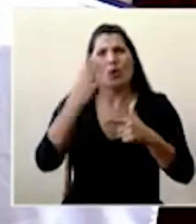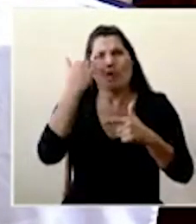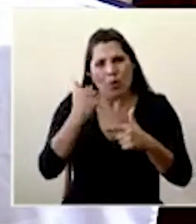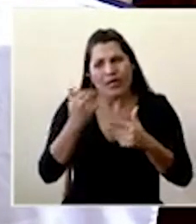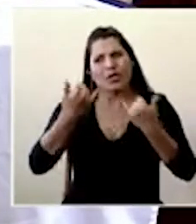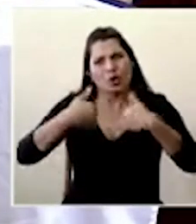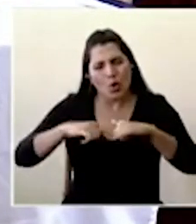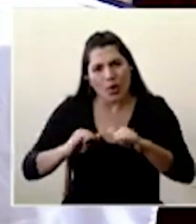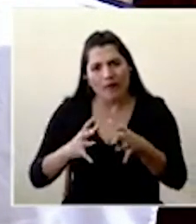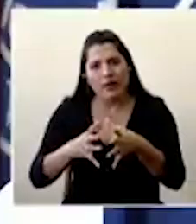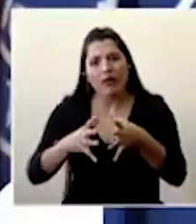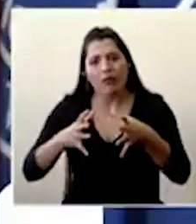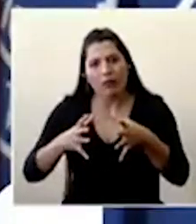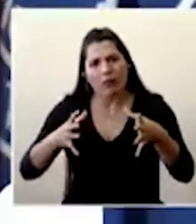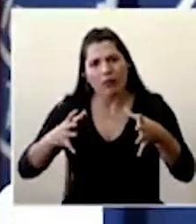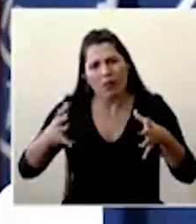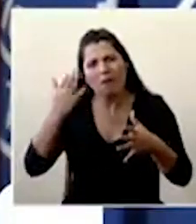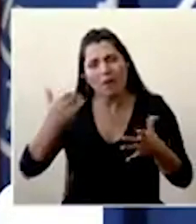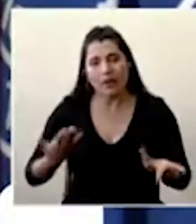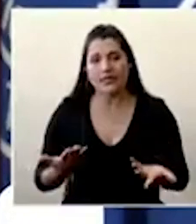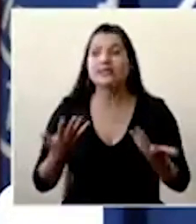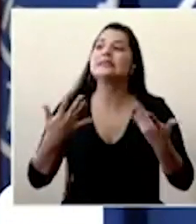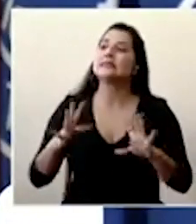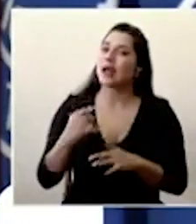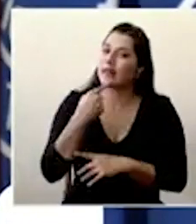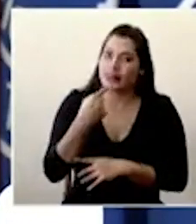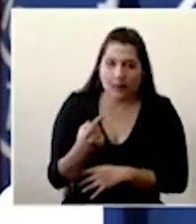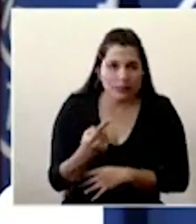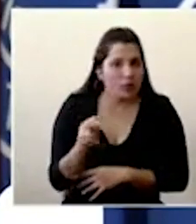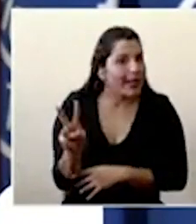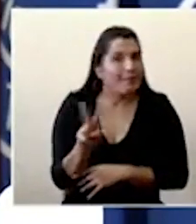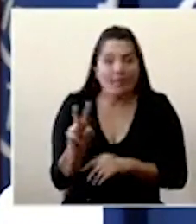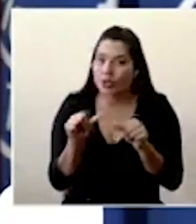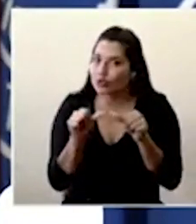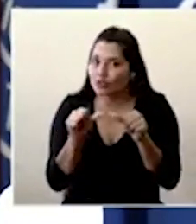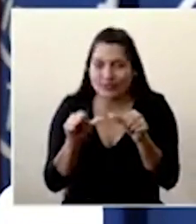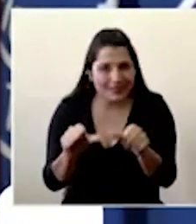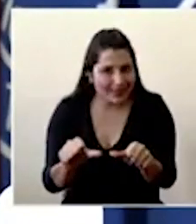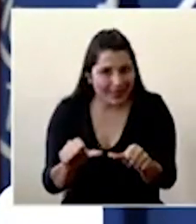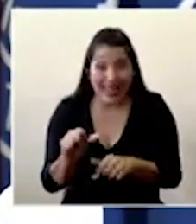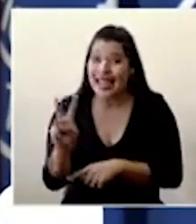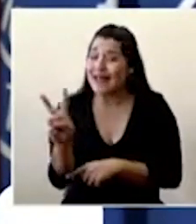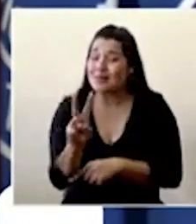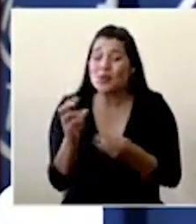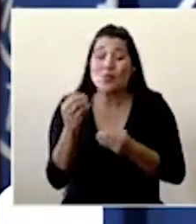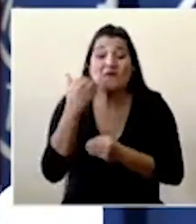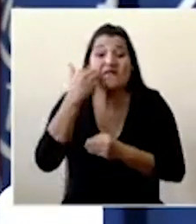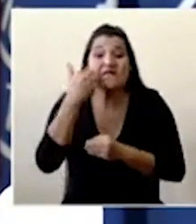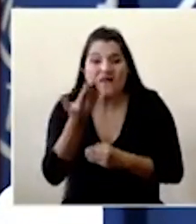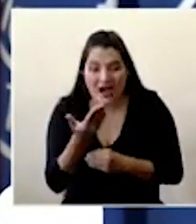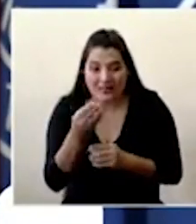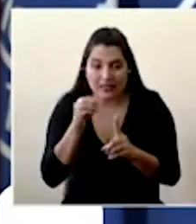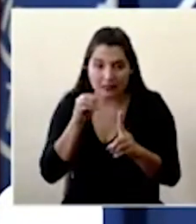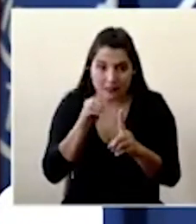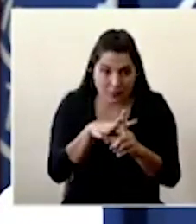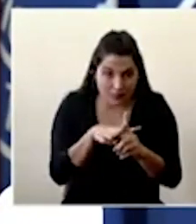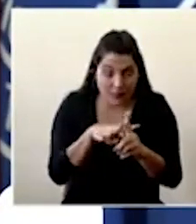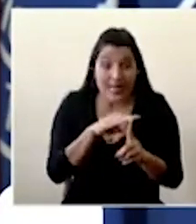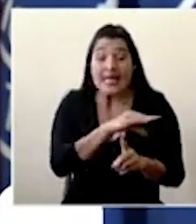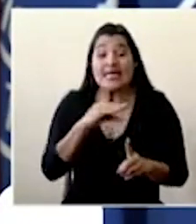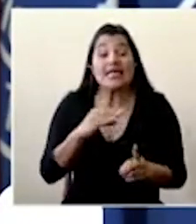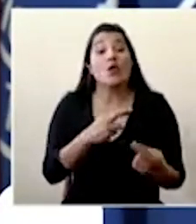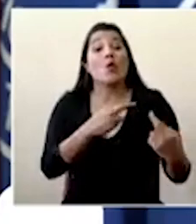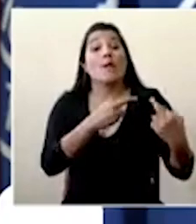subiendo ministro ya dijimos que el virus va a seguir su paso que es un virus muy contagioso y lo que la misión que tenemos